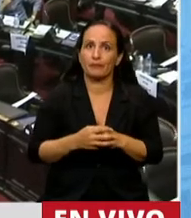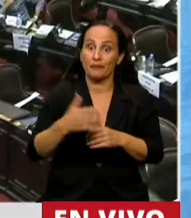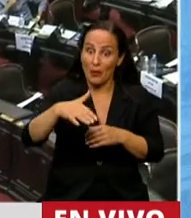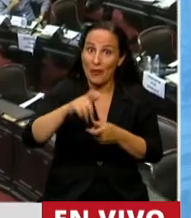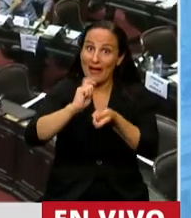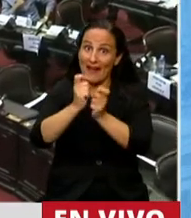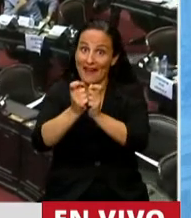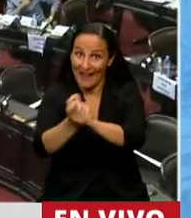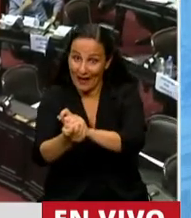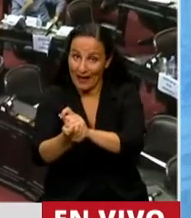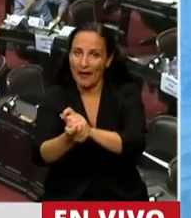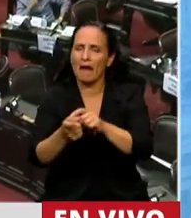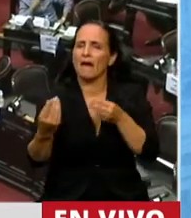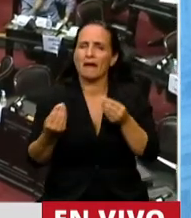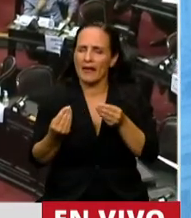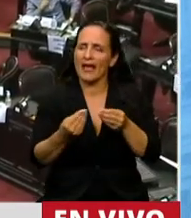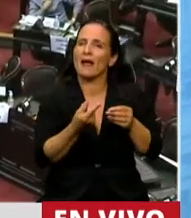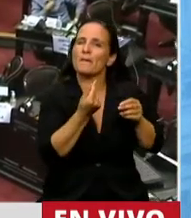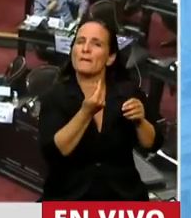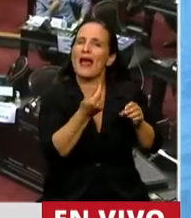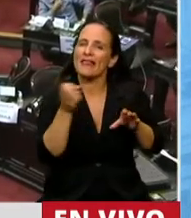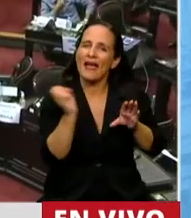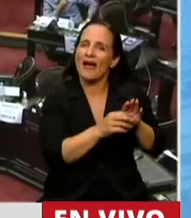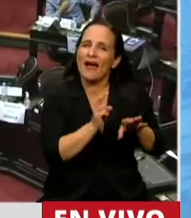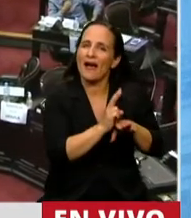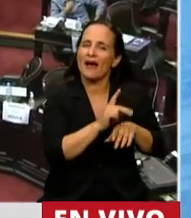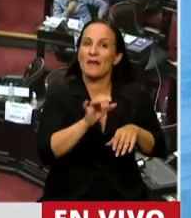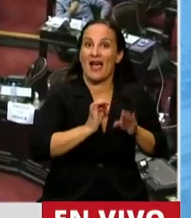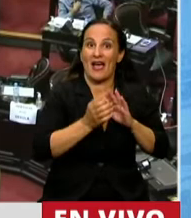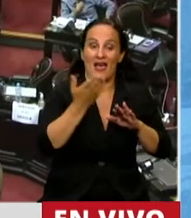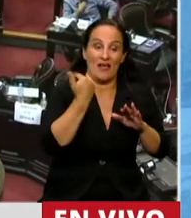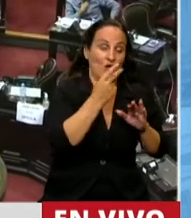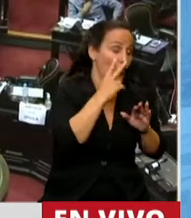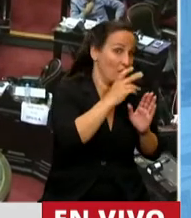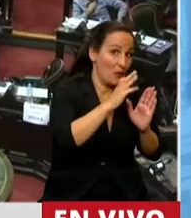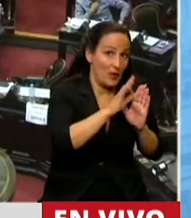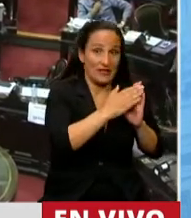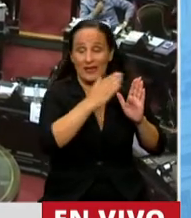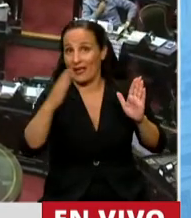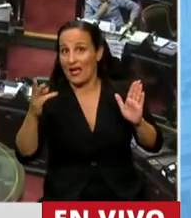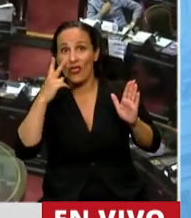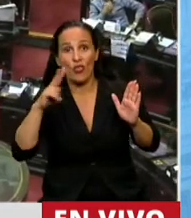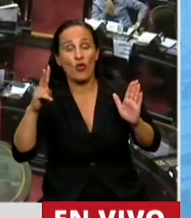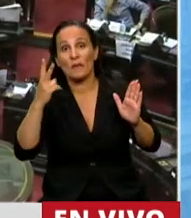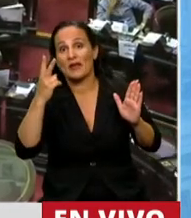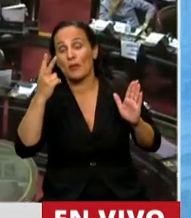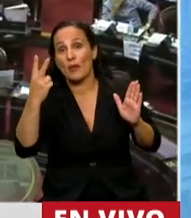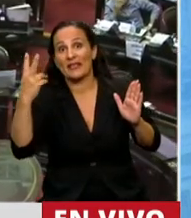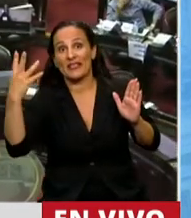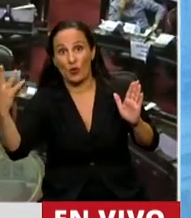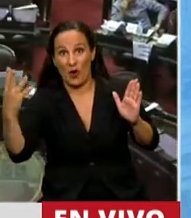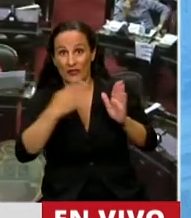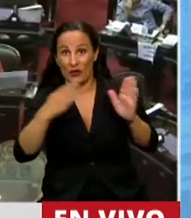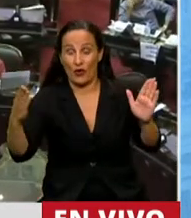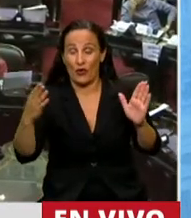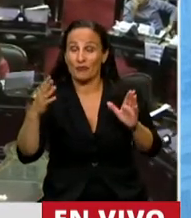un ahorro en los desembolsos previstos para el periodo 2020-2024 de 42.000 millones